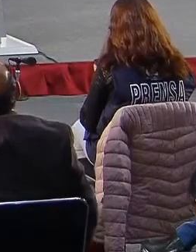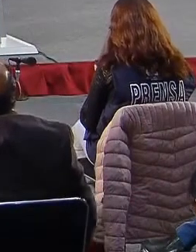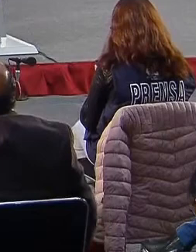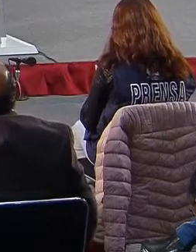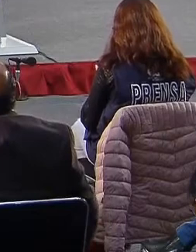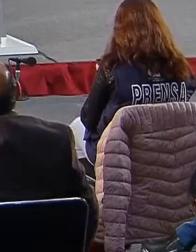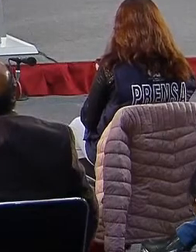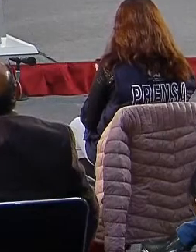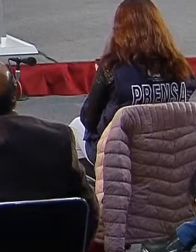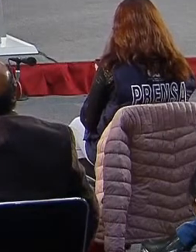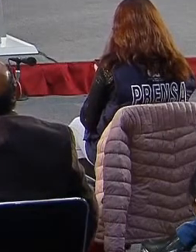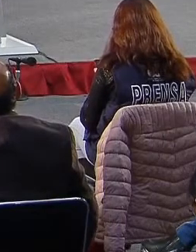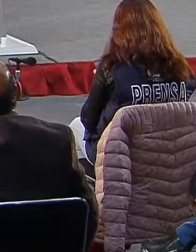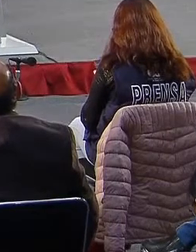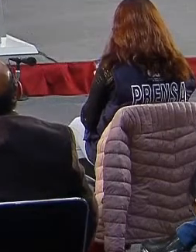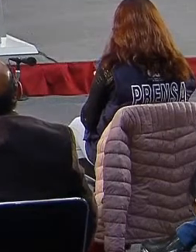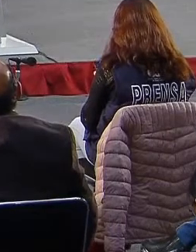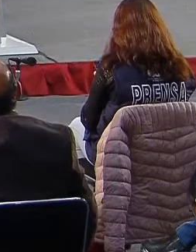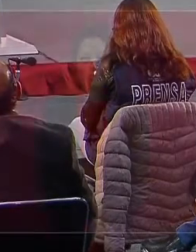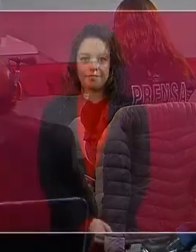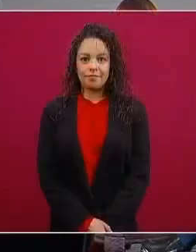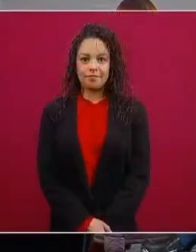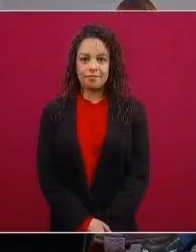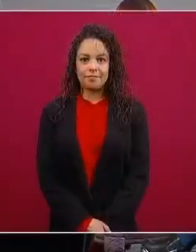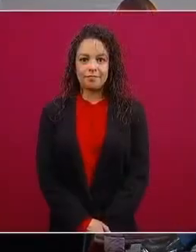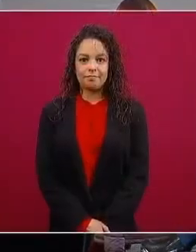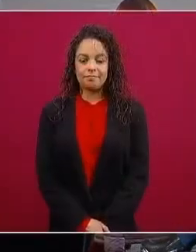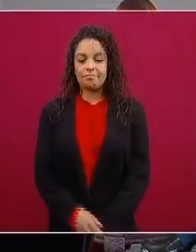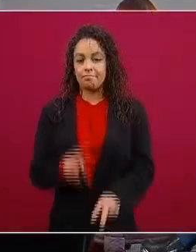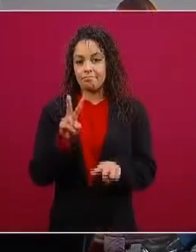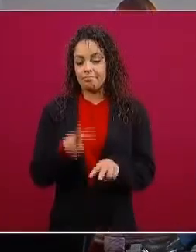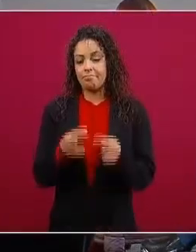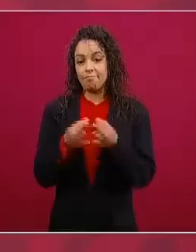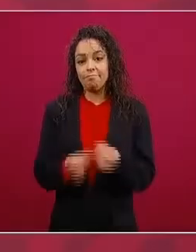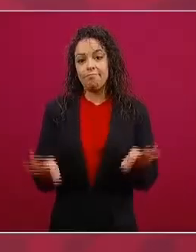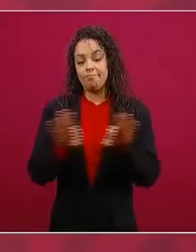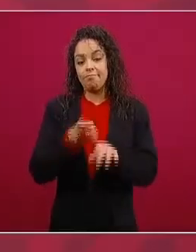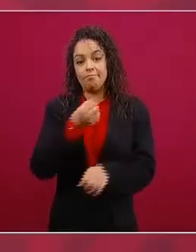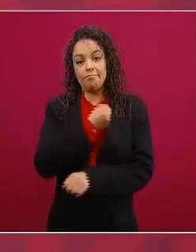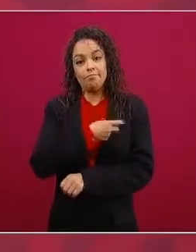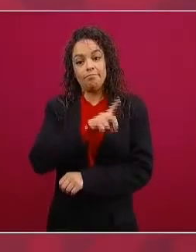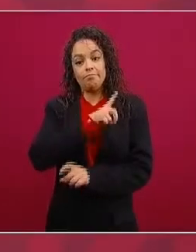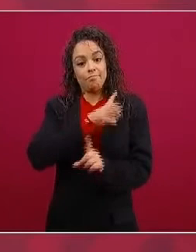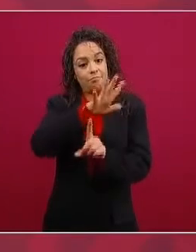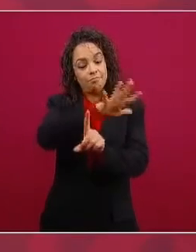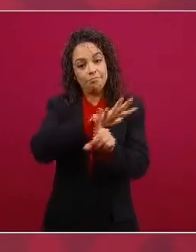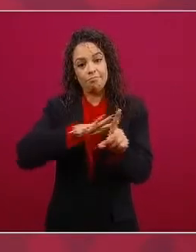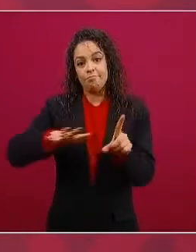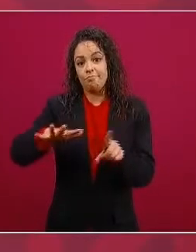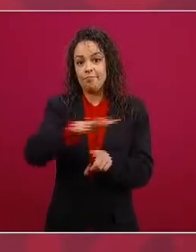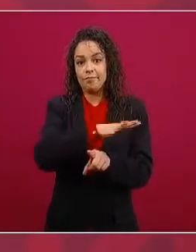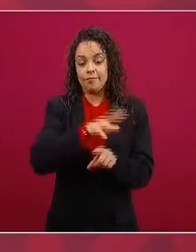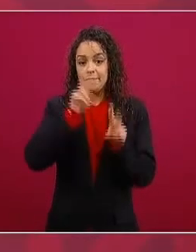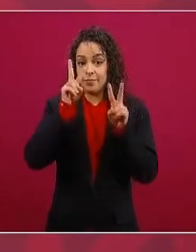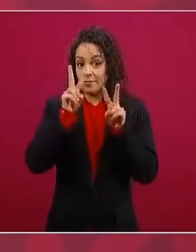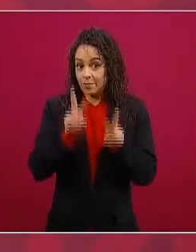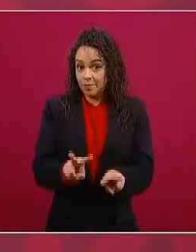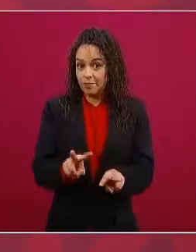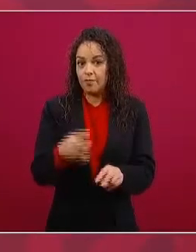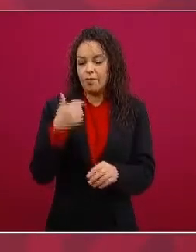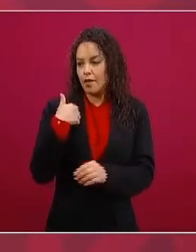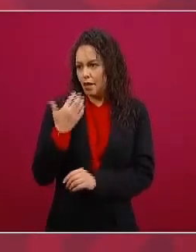la salud de nuestro pueblo entonces pedirles a los